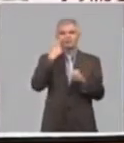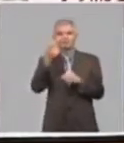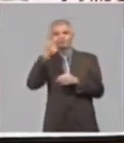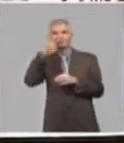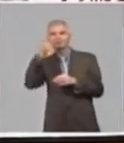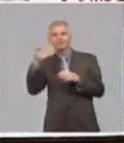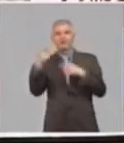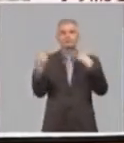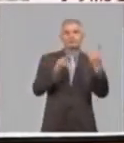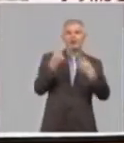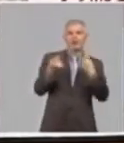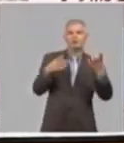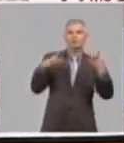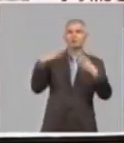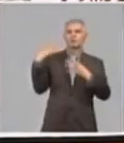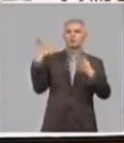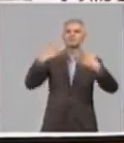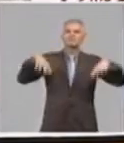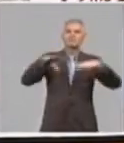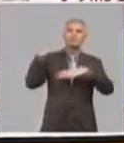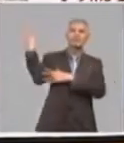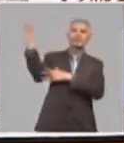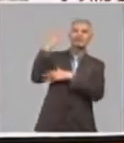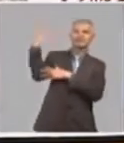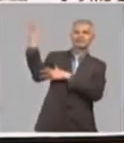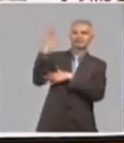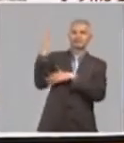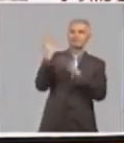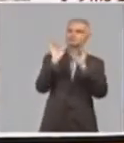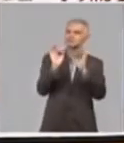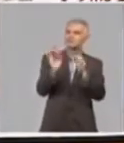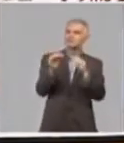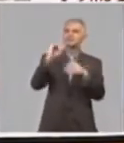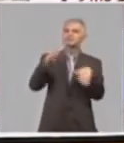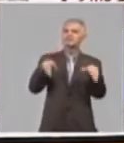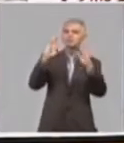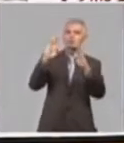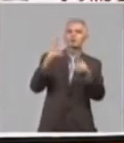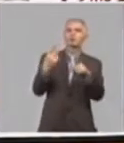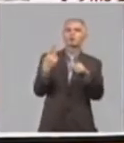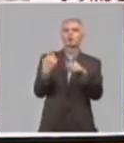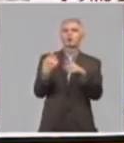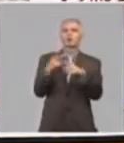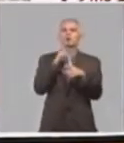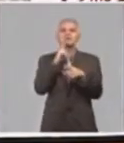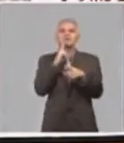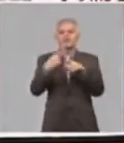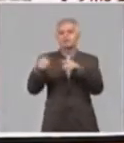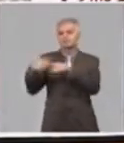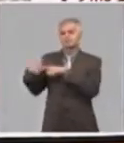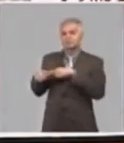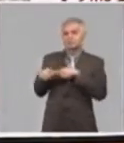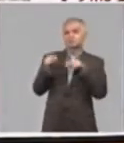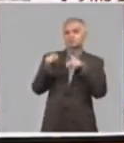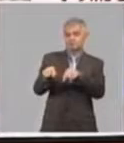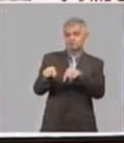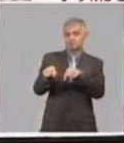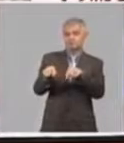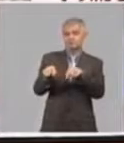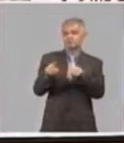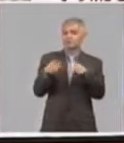que hay una información permanente con el Instituto de Recursos Hidráulicos y que en esta dirección